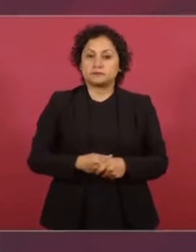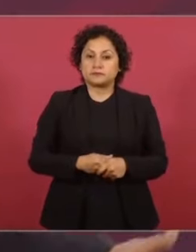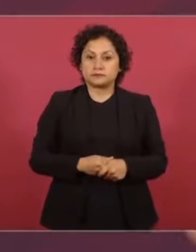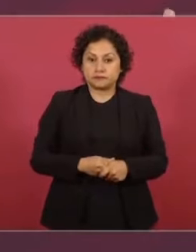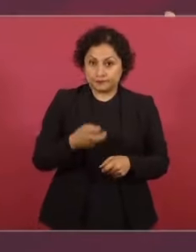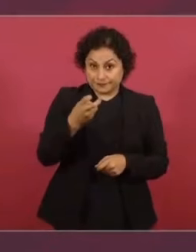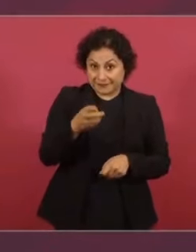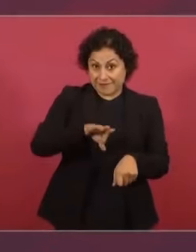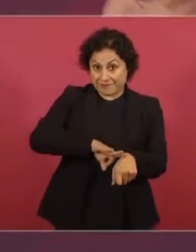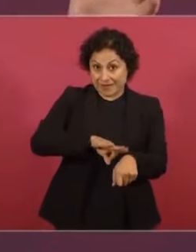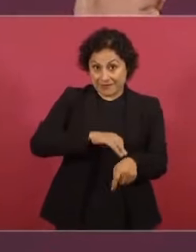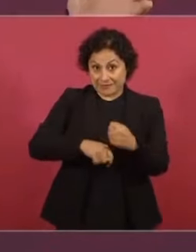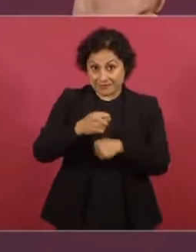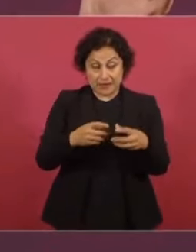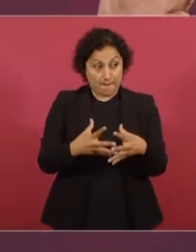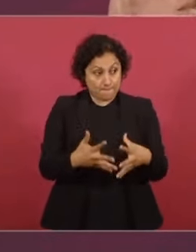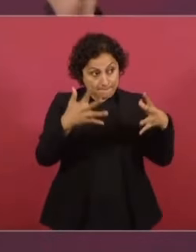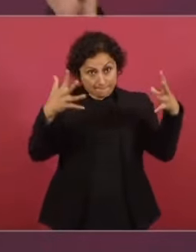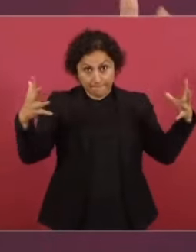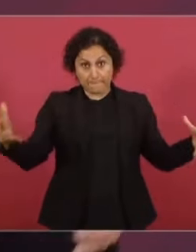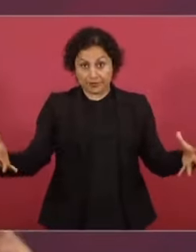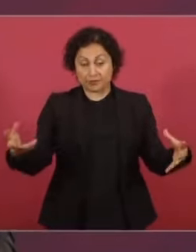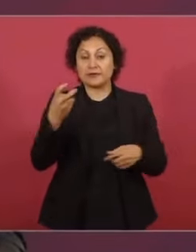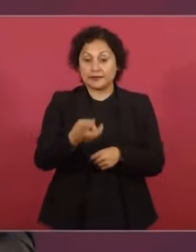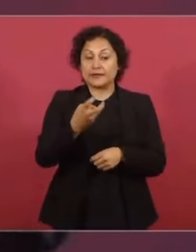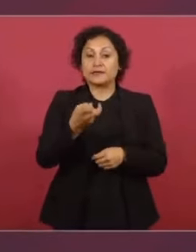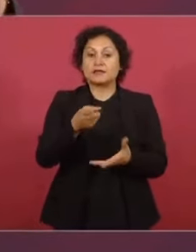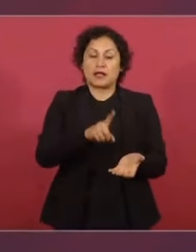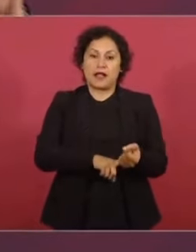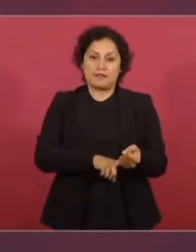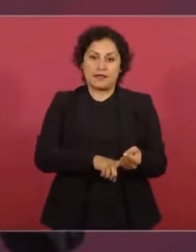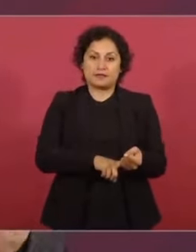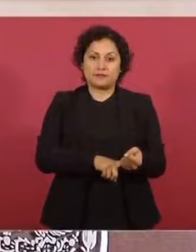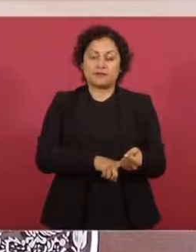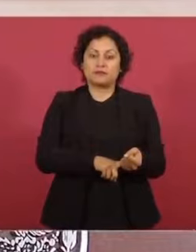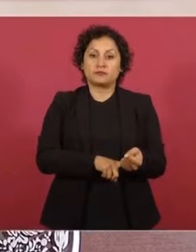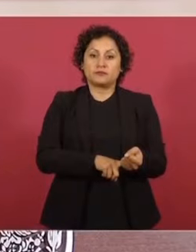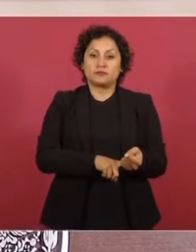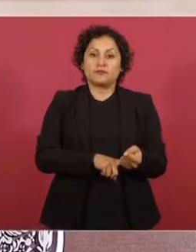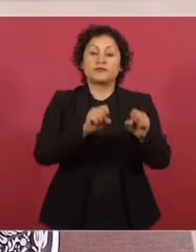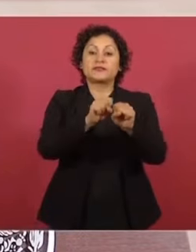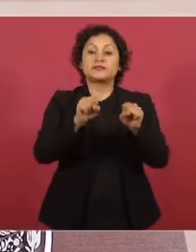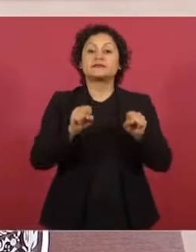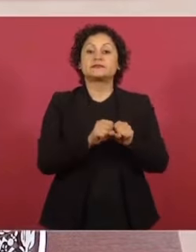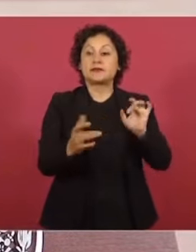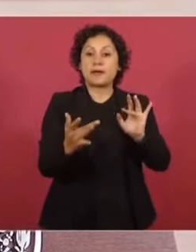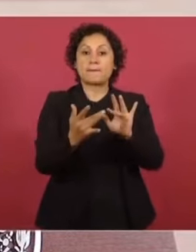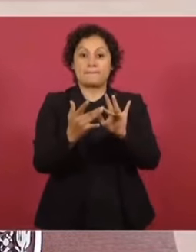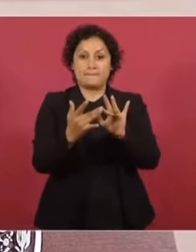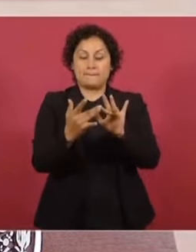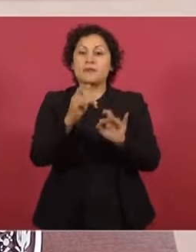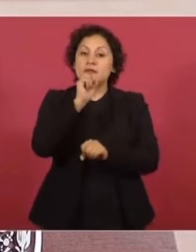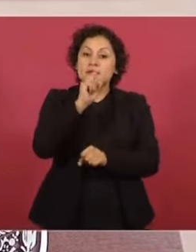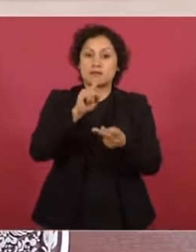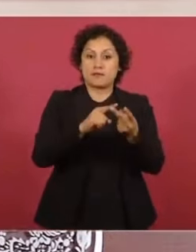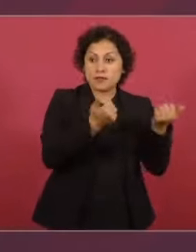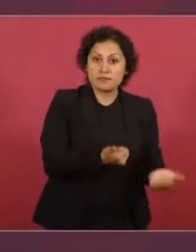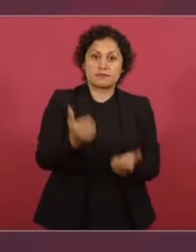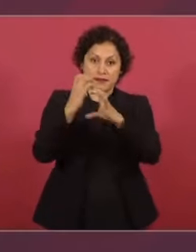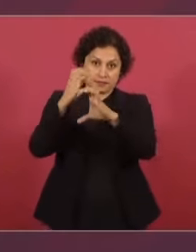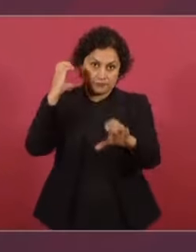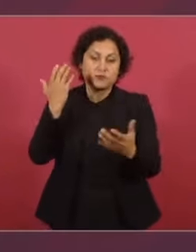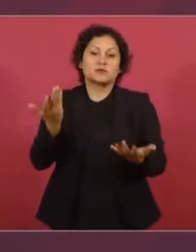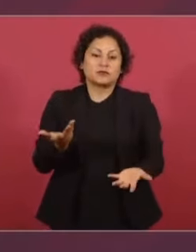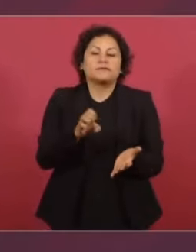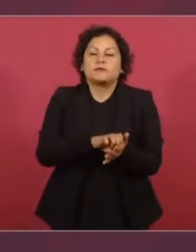Esa gran farmacia, ese gran almacén va a tener un sistema de comunicación y de transporte para que si falta un